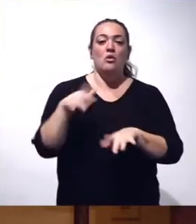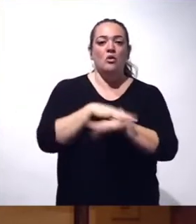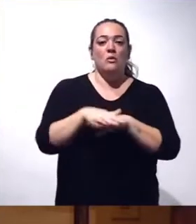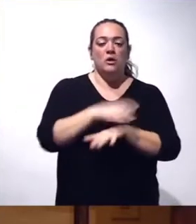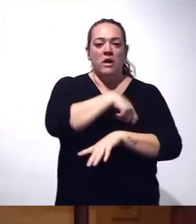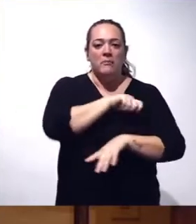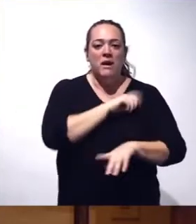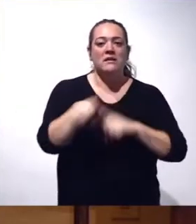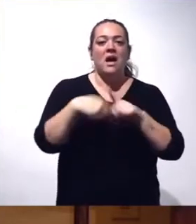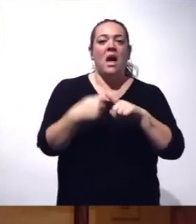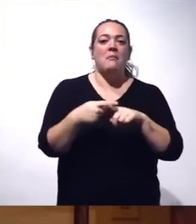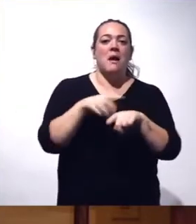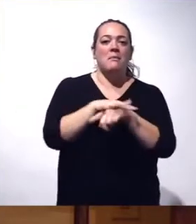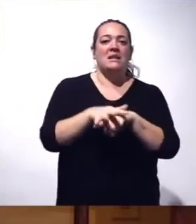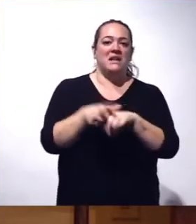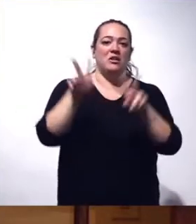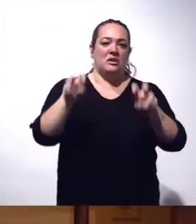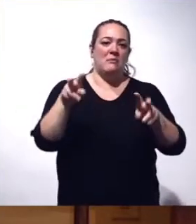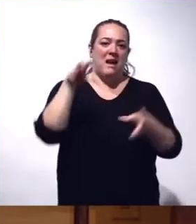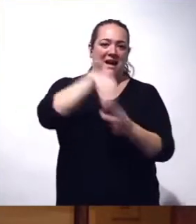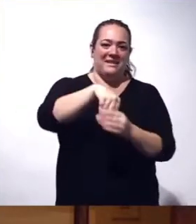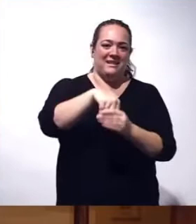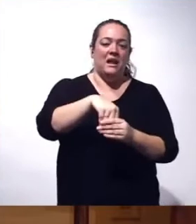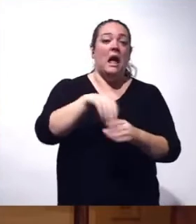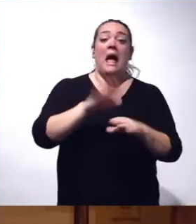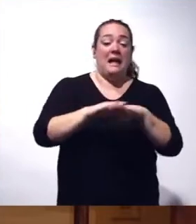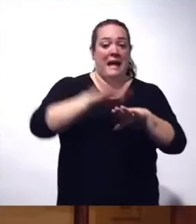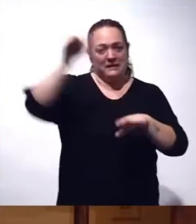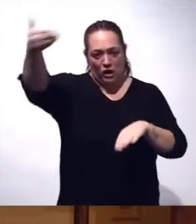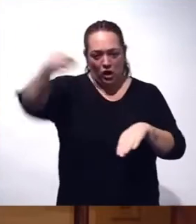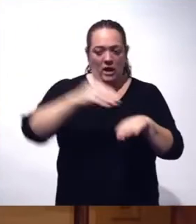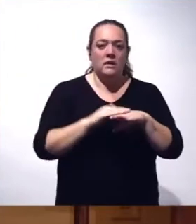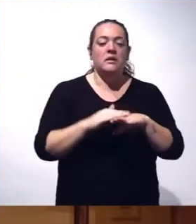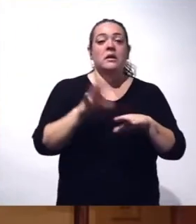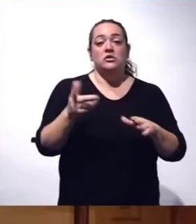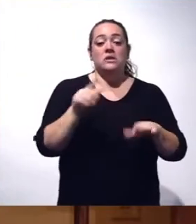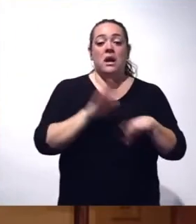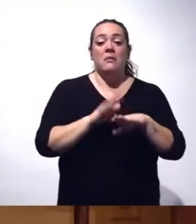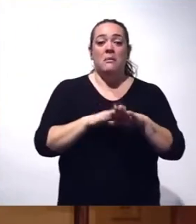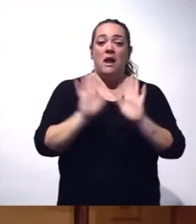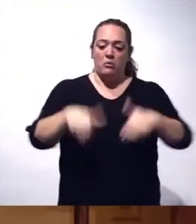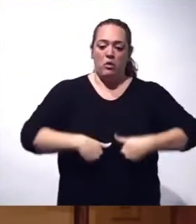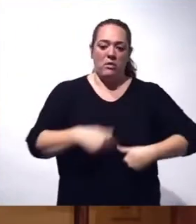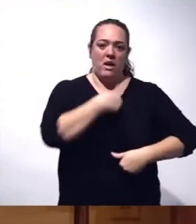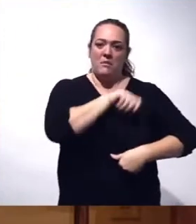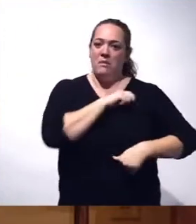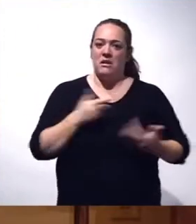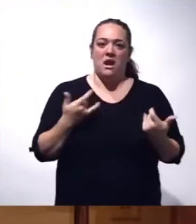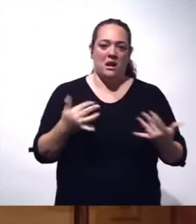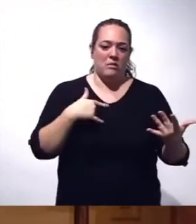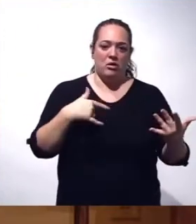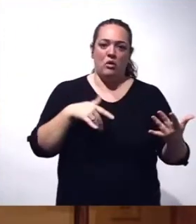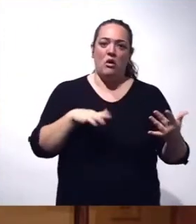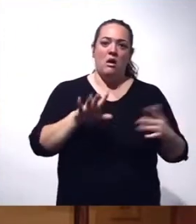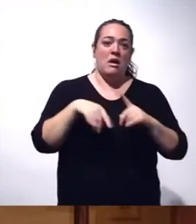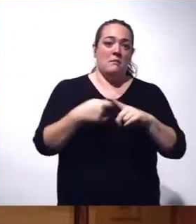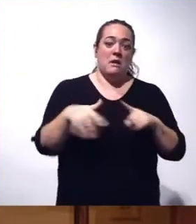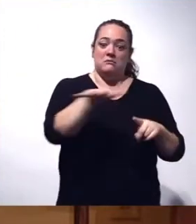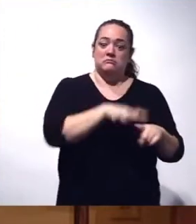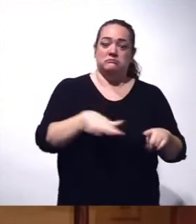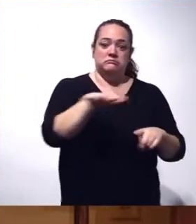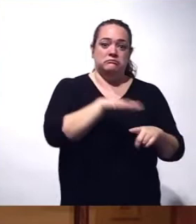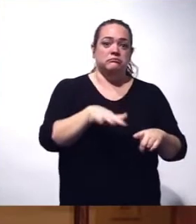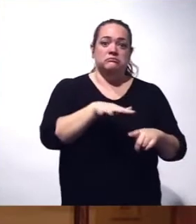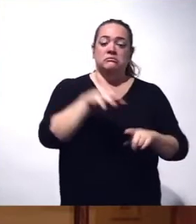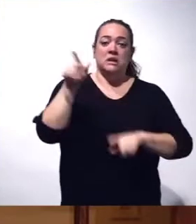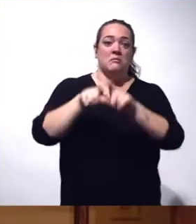el gobierno de España, con el Ministerio de Asuntos Exteriores, y por tanto que puedan regresar pronto a nuestra tierra y al resto del territorio español